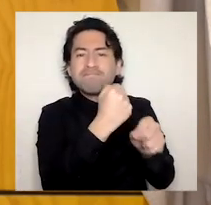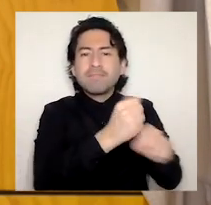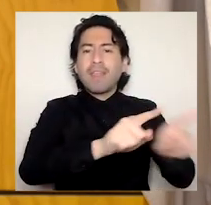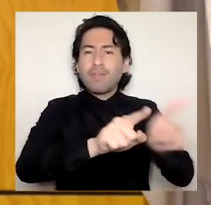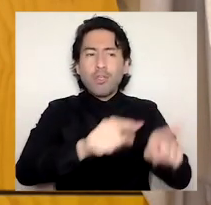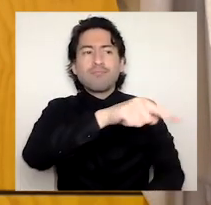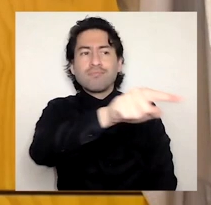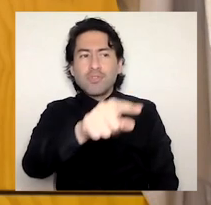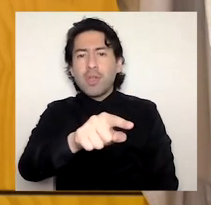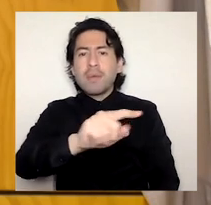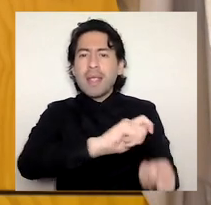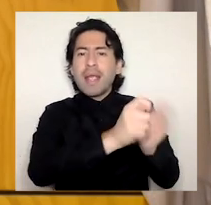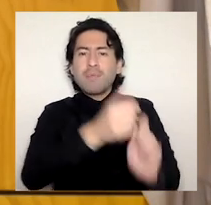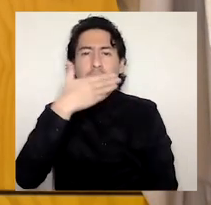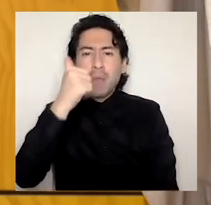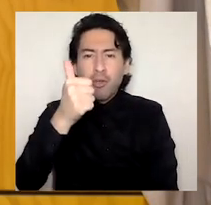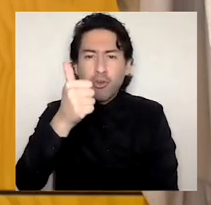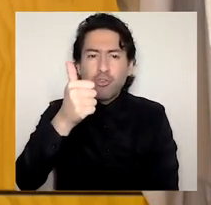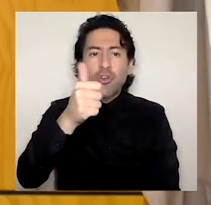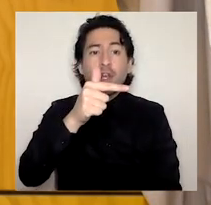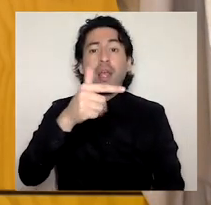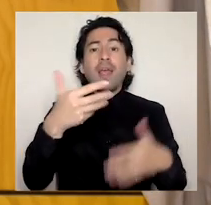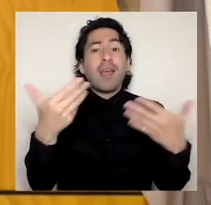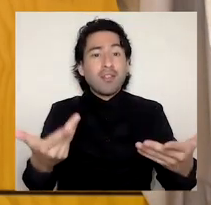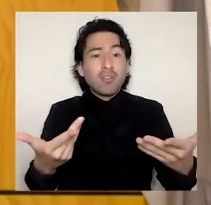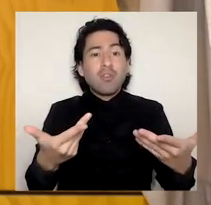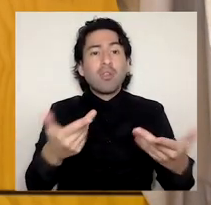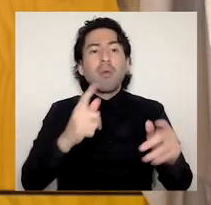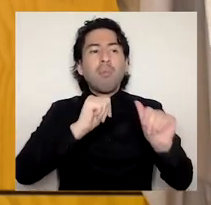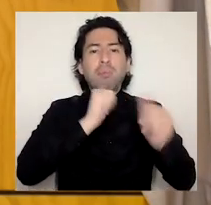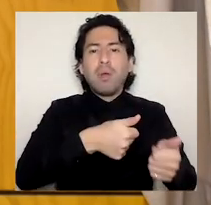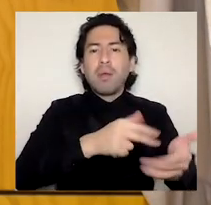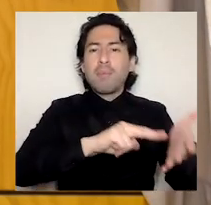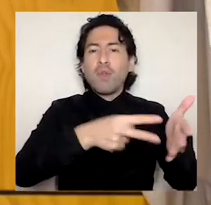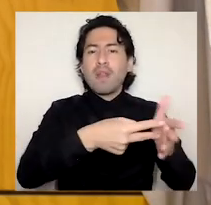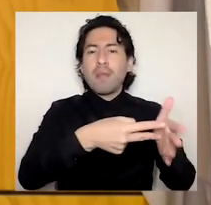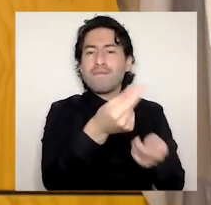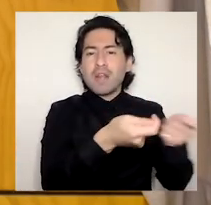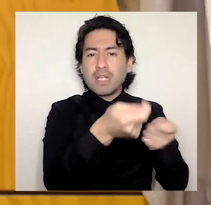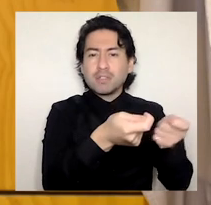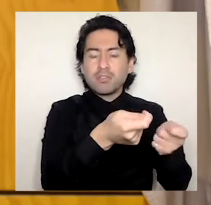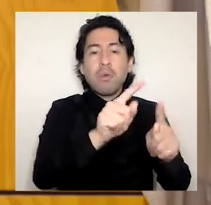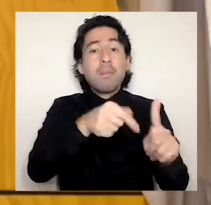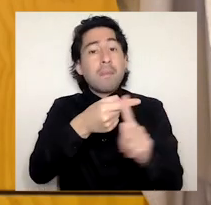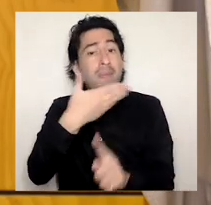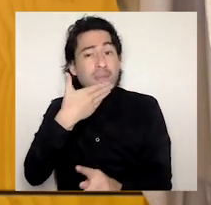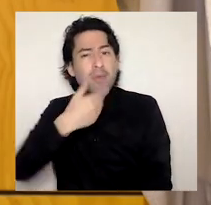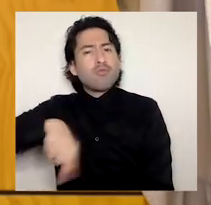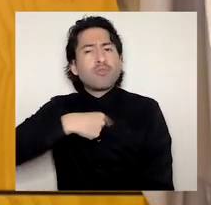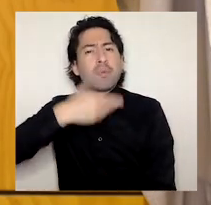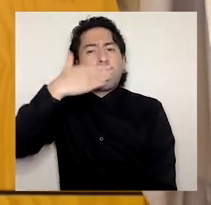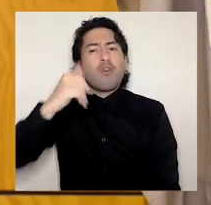superar los históricos problemas financieros, sino que también mejorar nuestra sustentabilidad